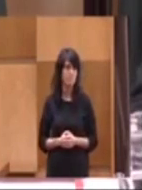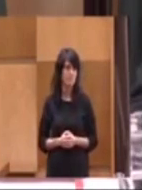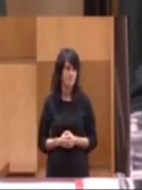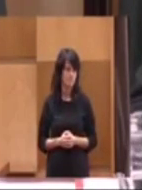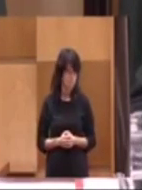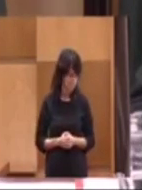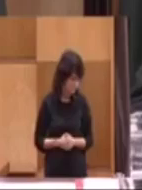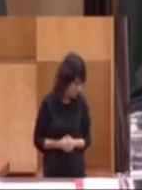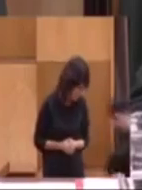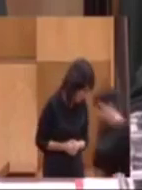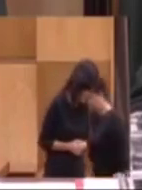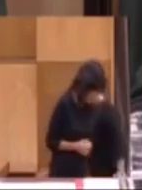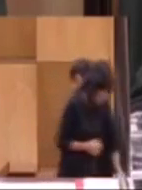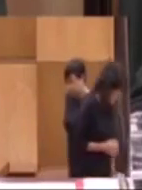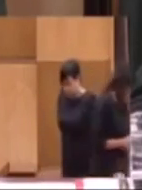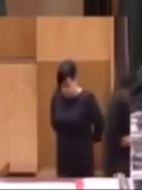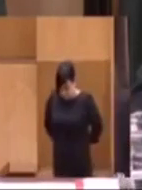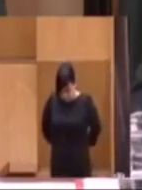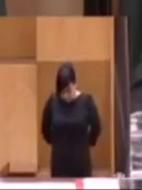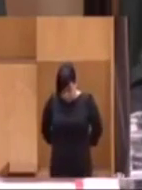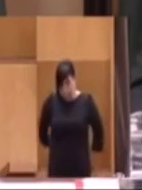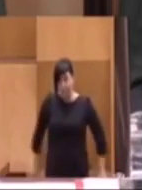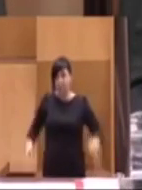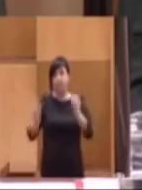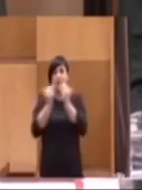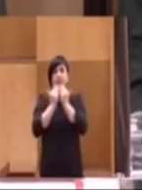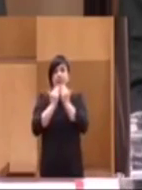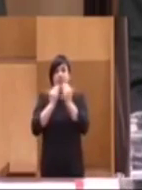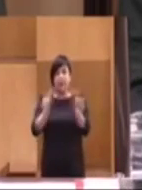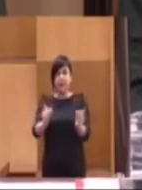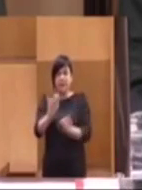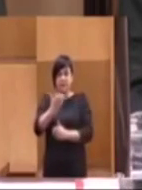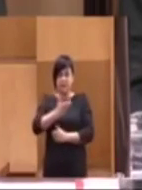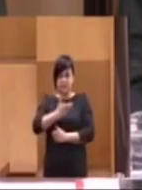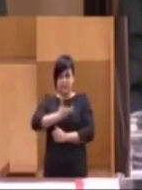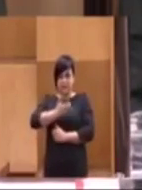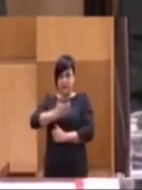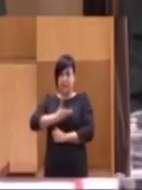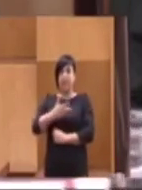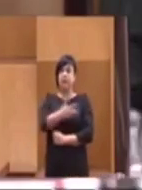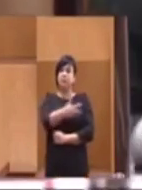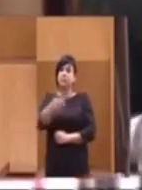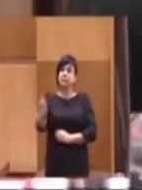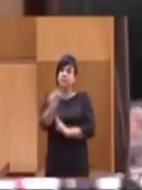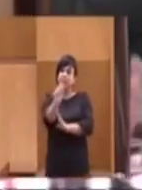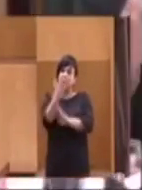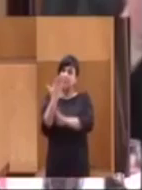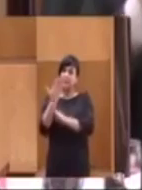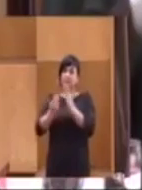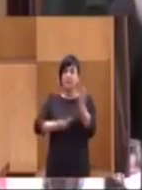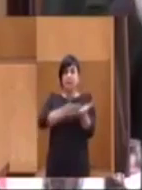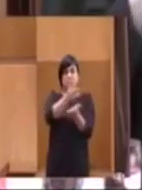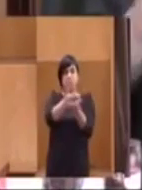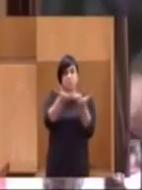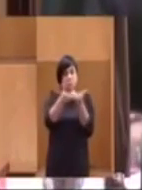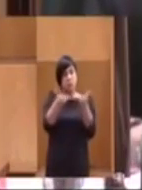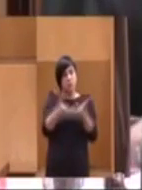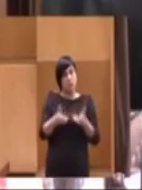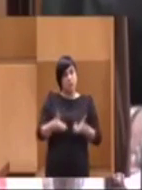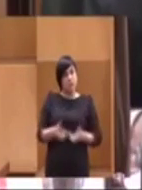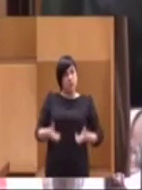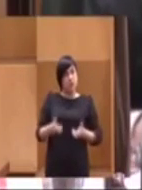Tiene la palabra el Partido Popular. Gracias, alcalde. Chunta aragonesista nos presenta una moción que